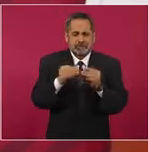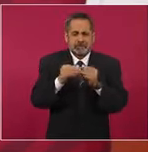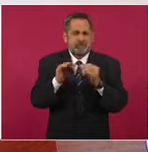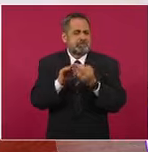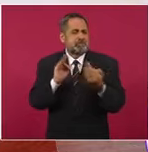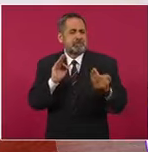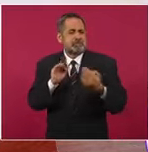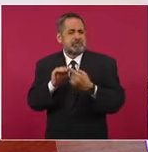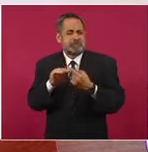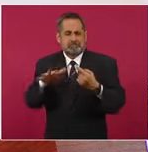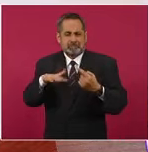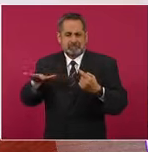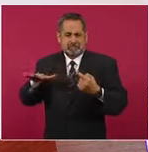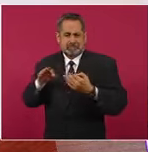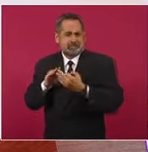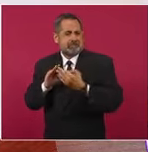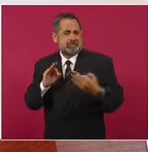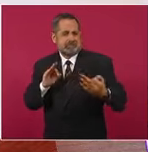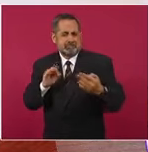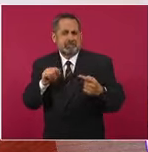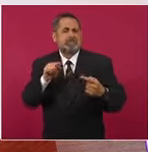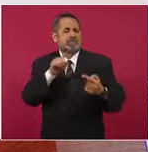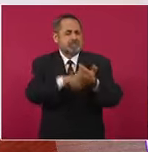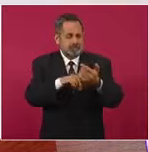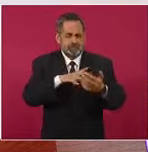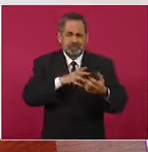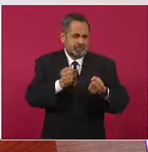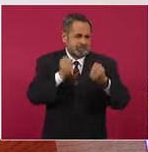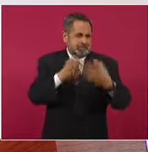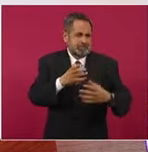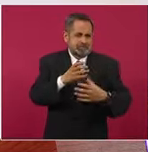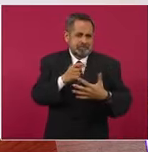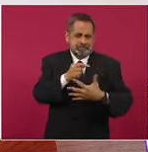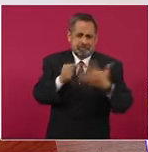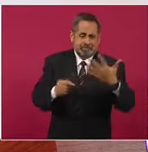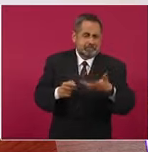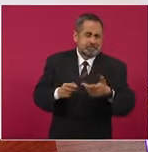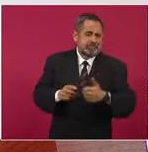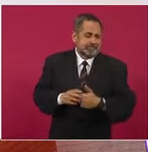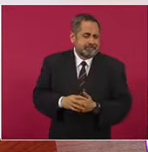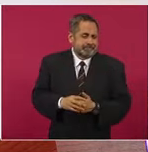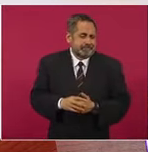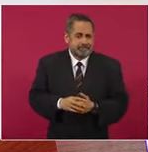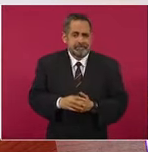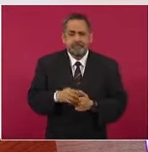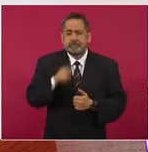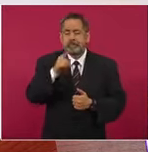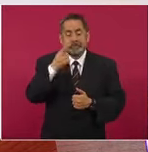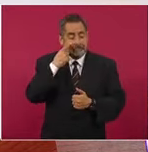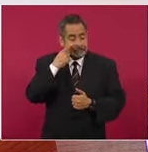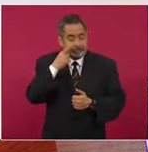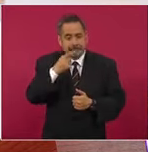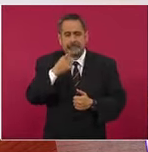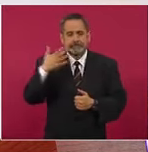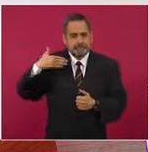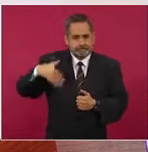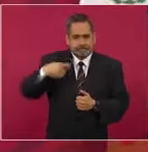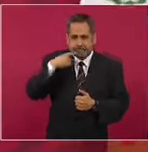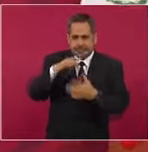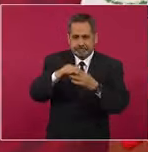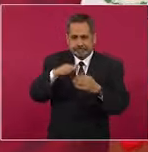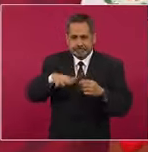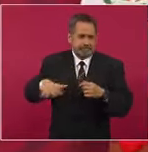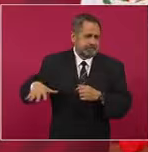de la playa. Estamos hablando de una de las regiones, lo acabo de decir,